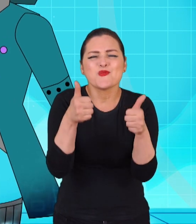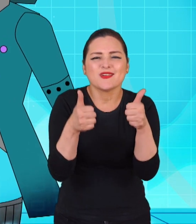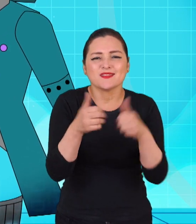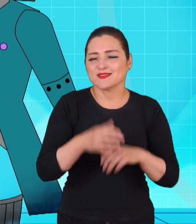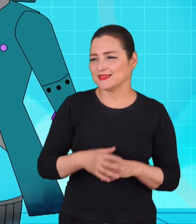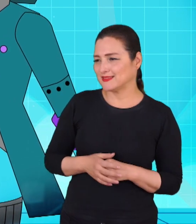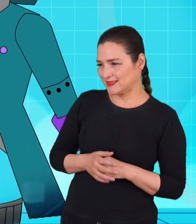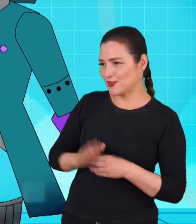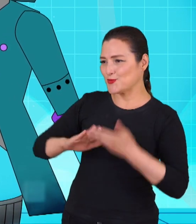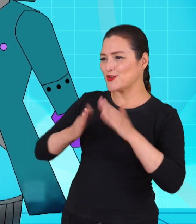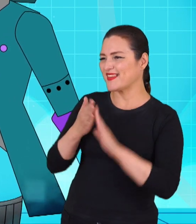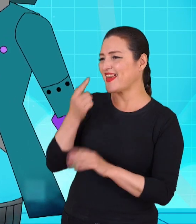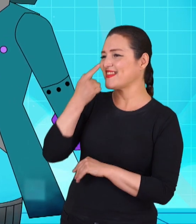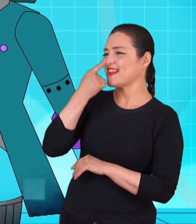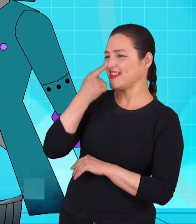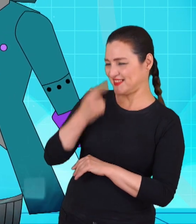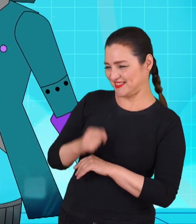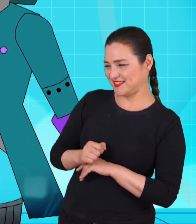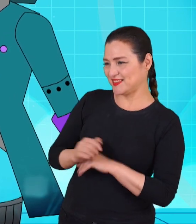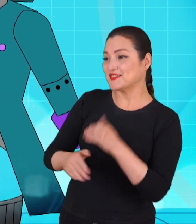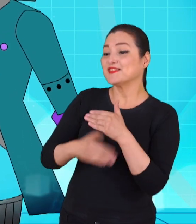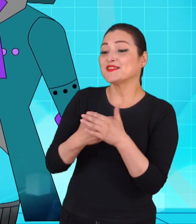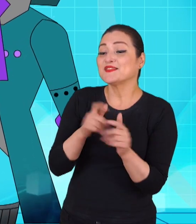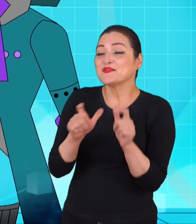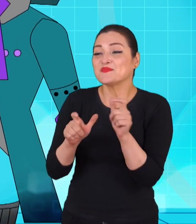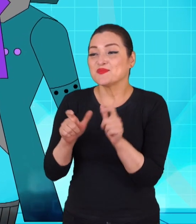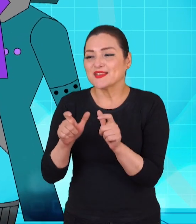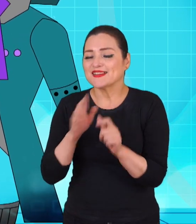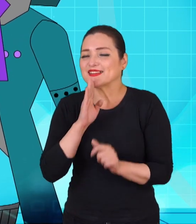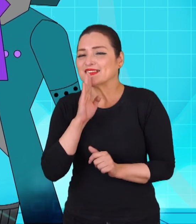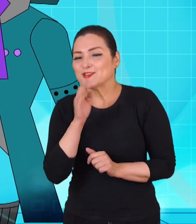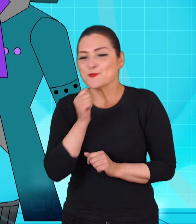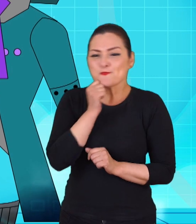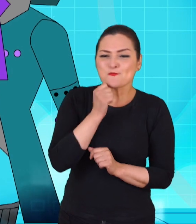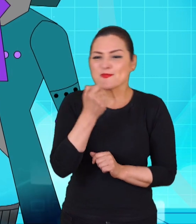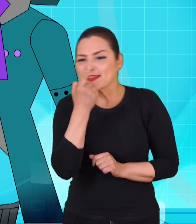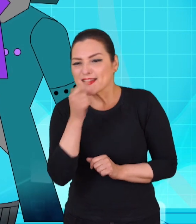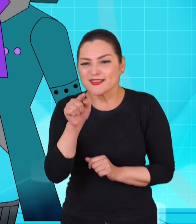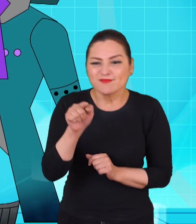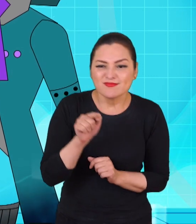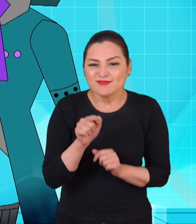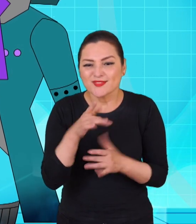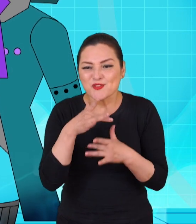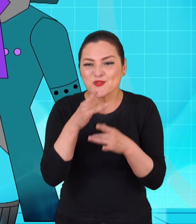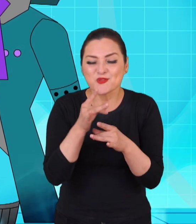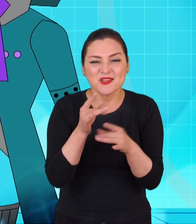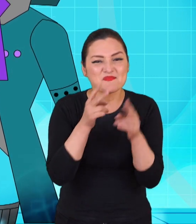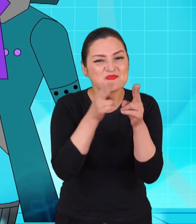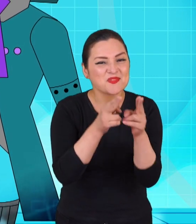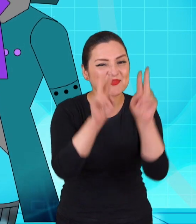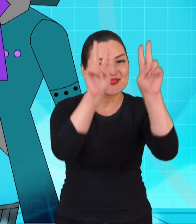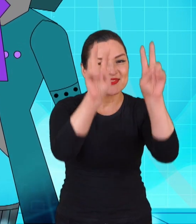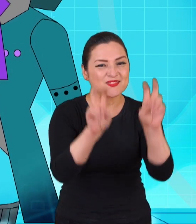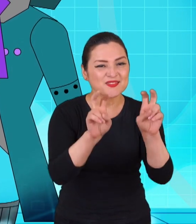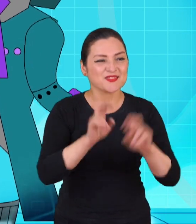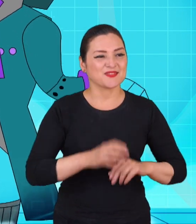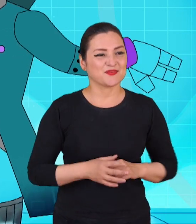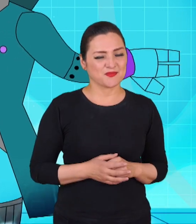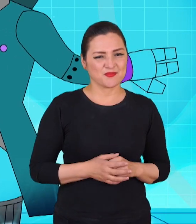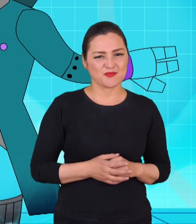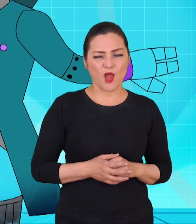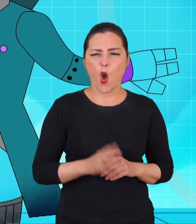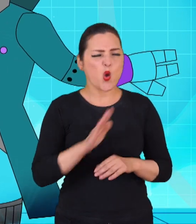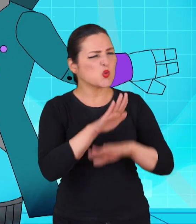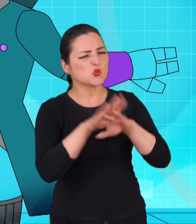comunidad de interés, porque a todas las personas les gusta un mismo tema. ¿Y si es solo para conversar y conocer gente?